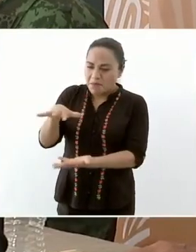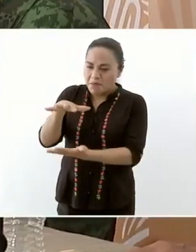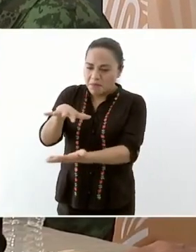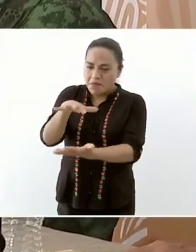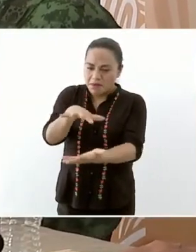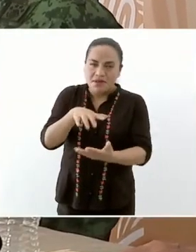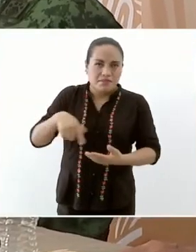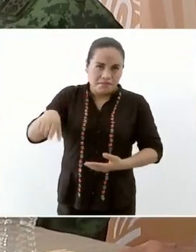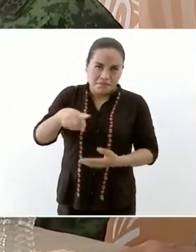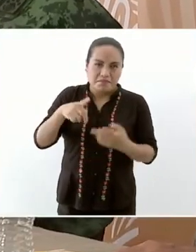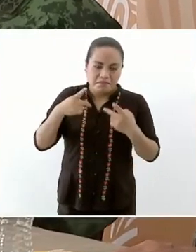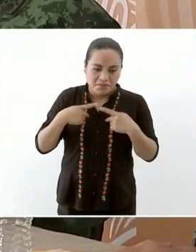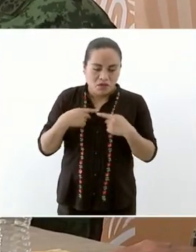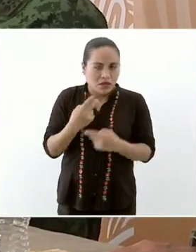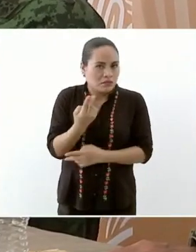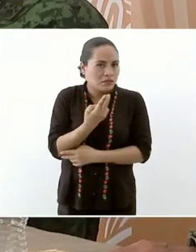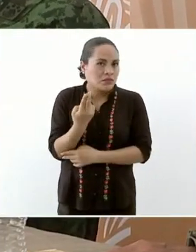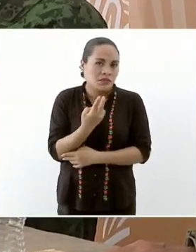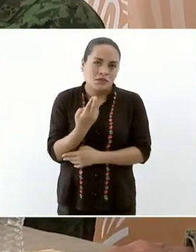donde